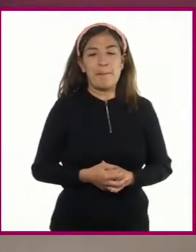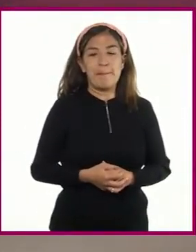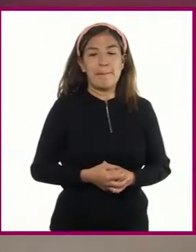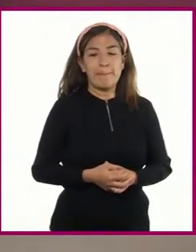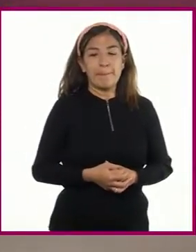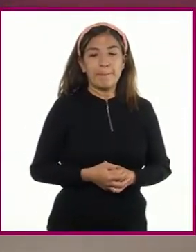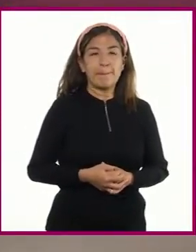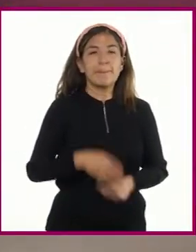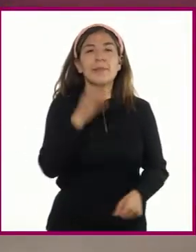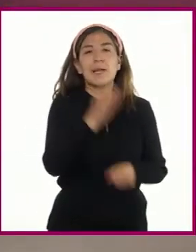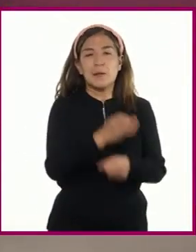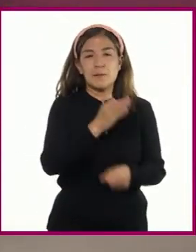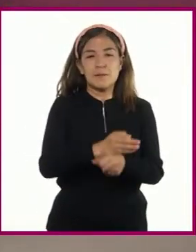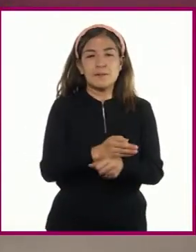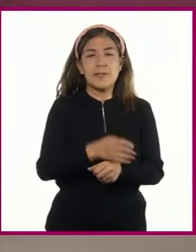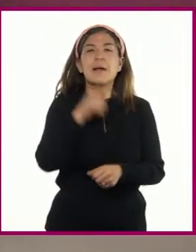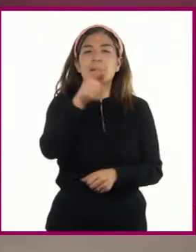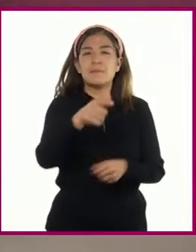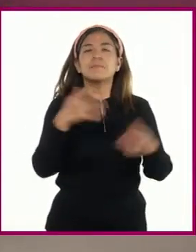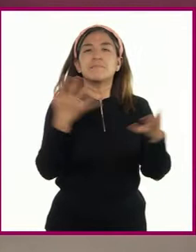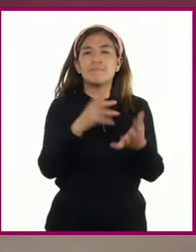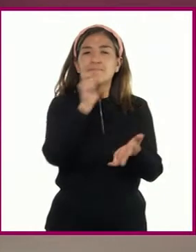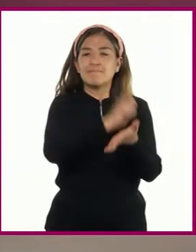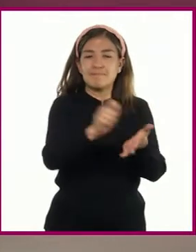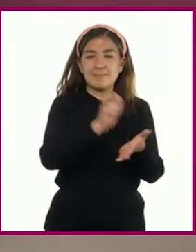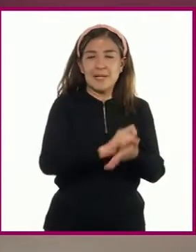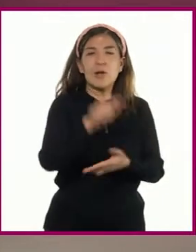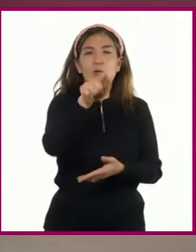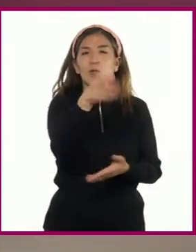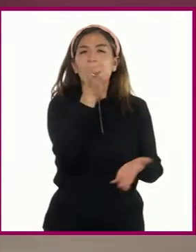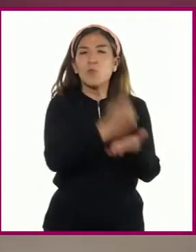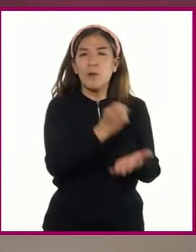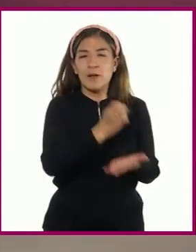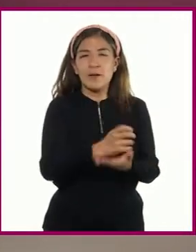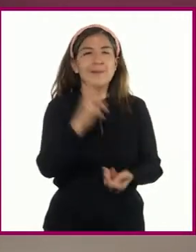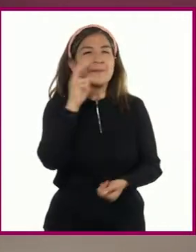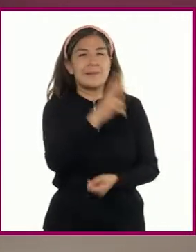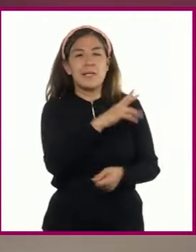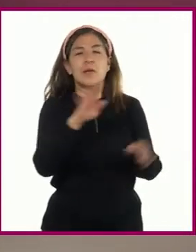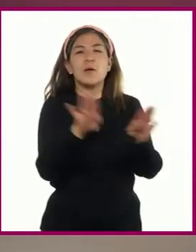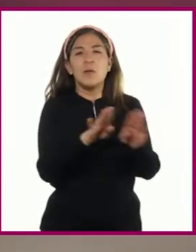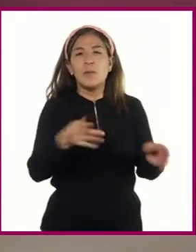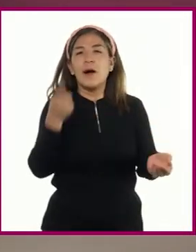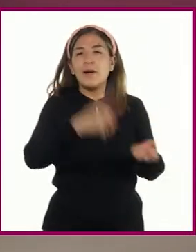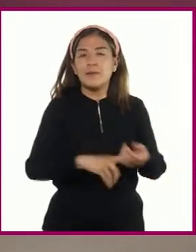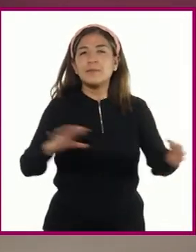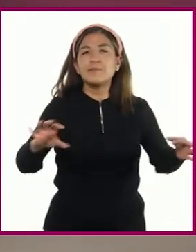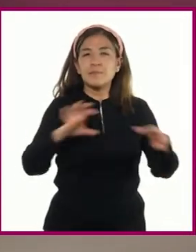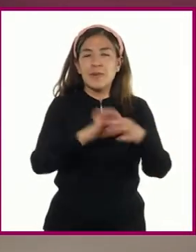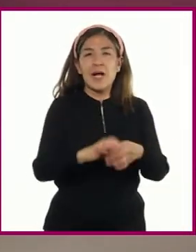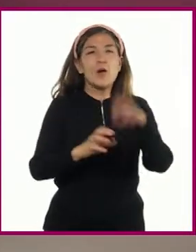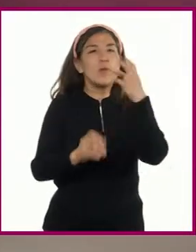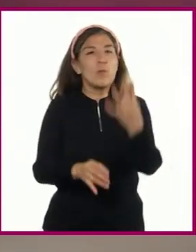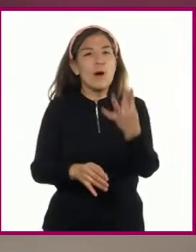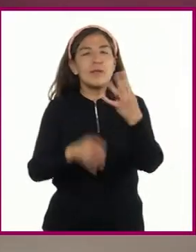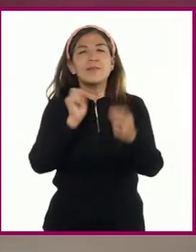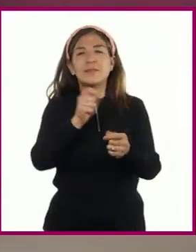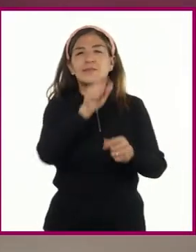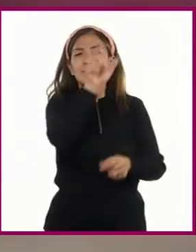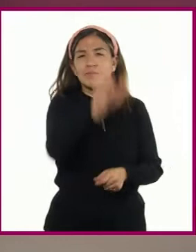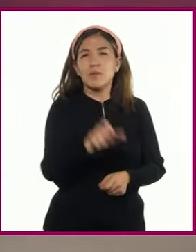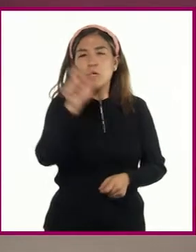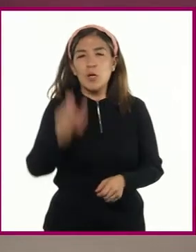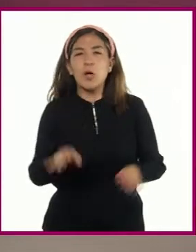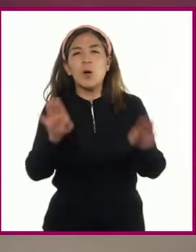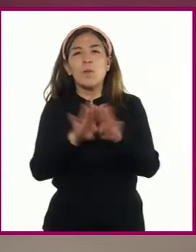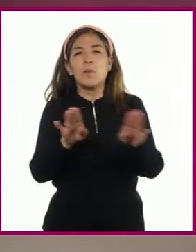Les invito a que anoten el siguiente esquema en su cuaderno y escriban la relación que tienen entre sí estas cuatro nociones y la manera en que se